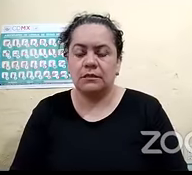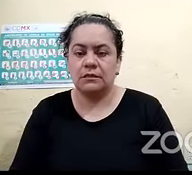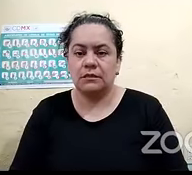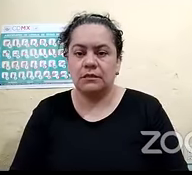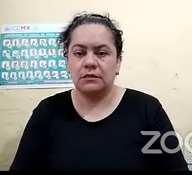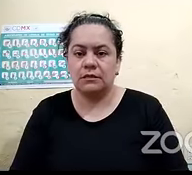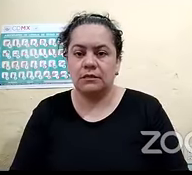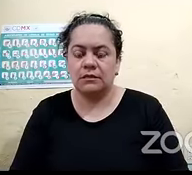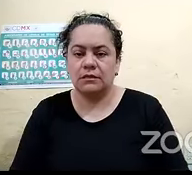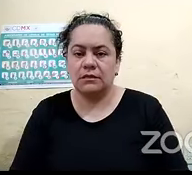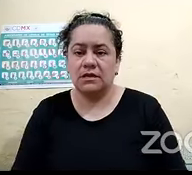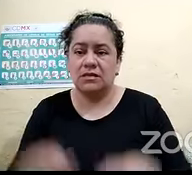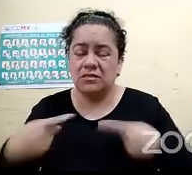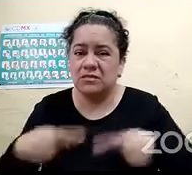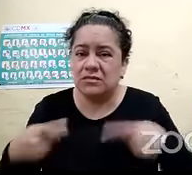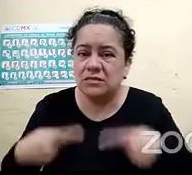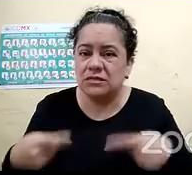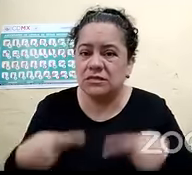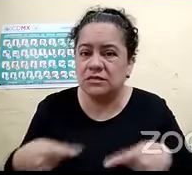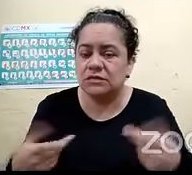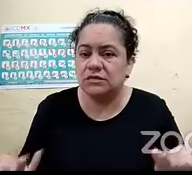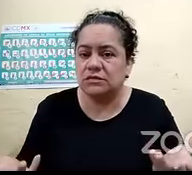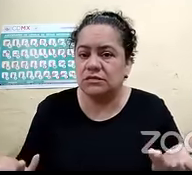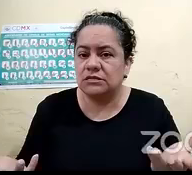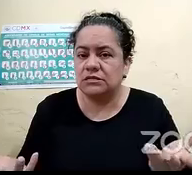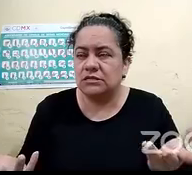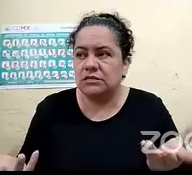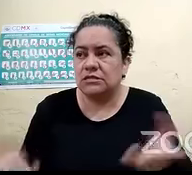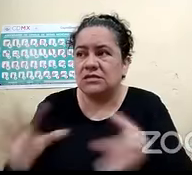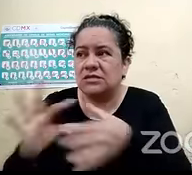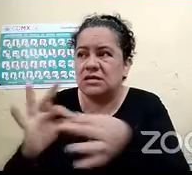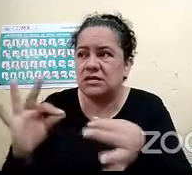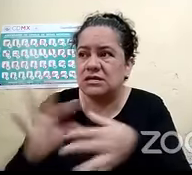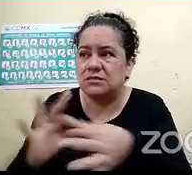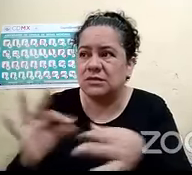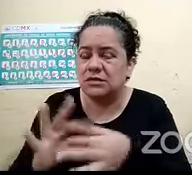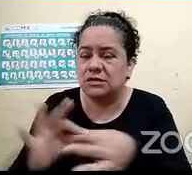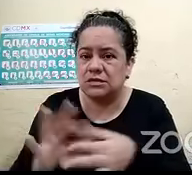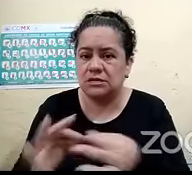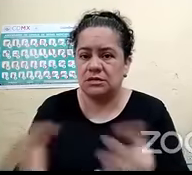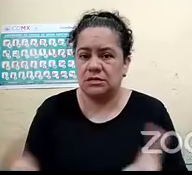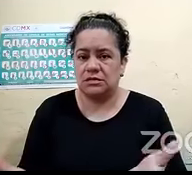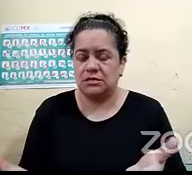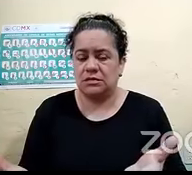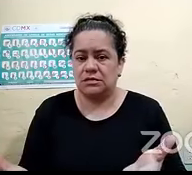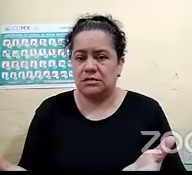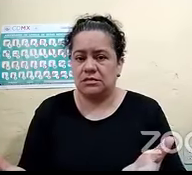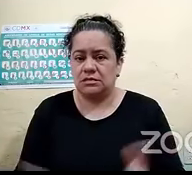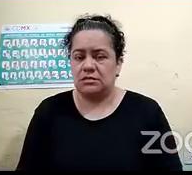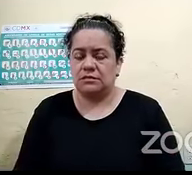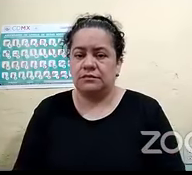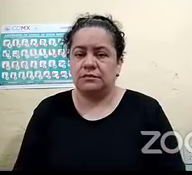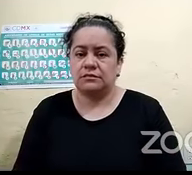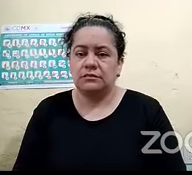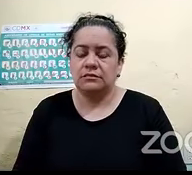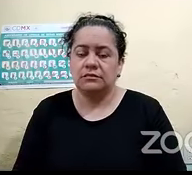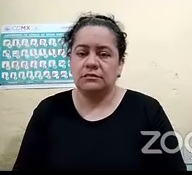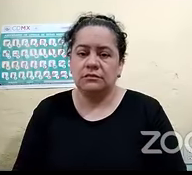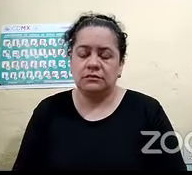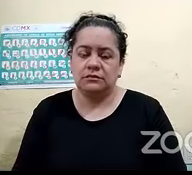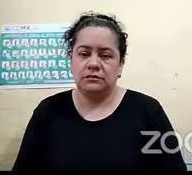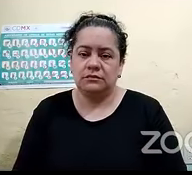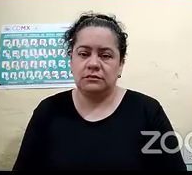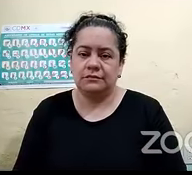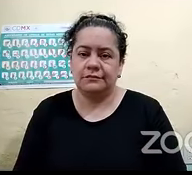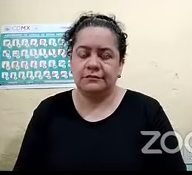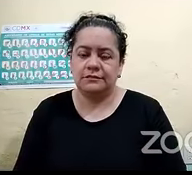personas que puedan tomar el tema y llevarlo verdaderamente en serio y poder incluir